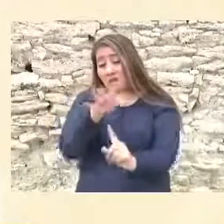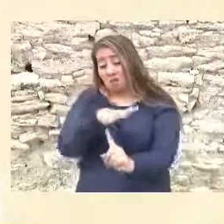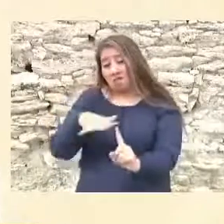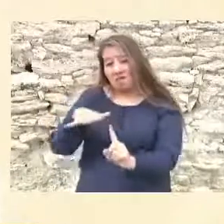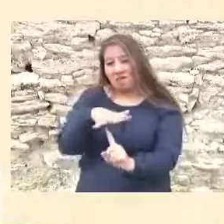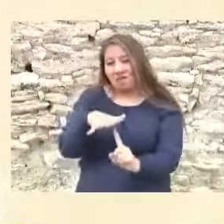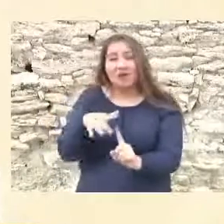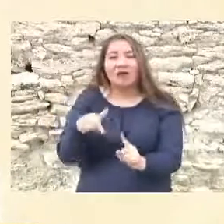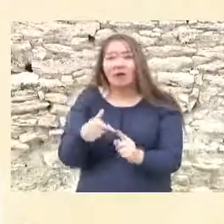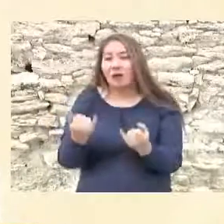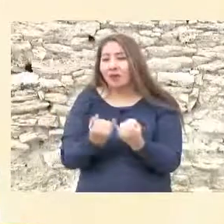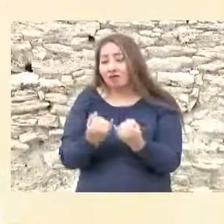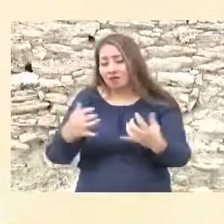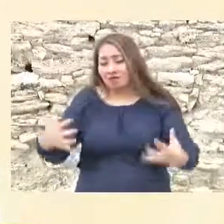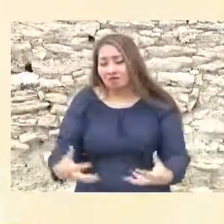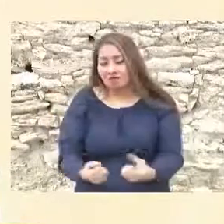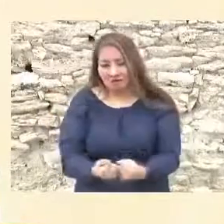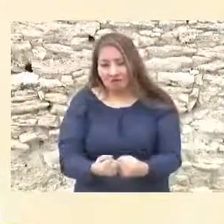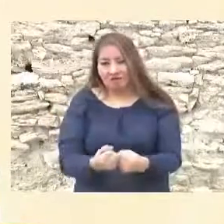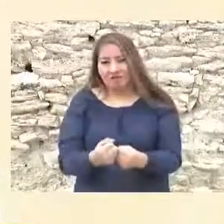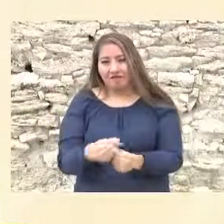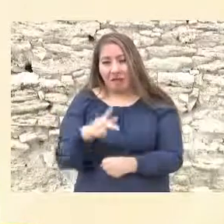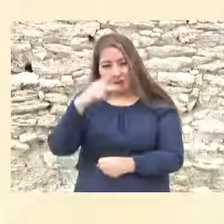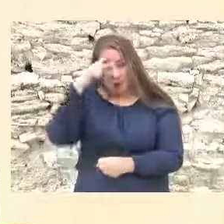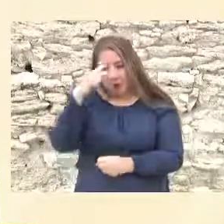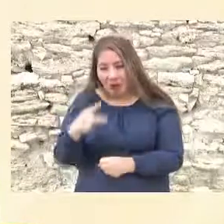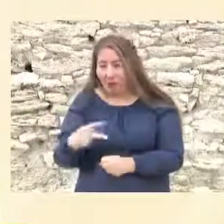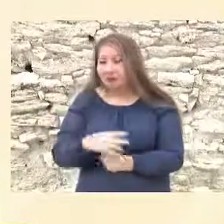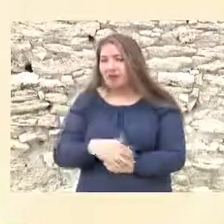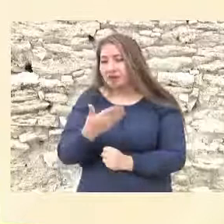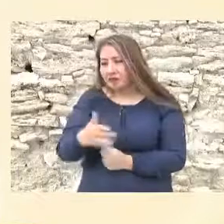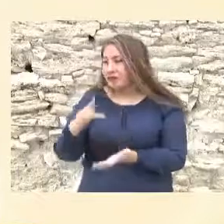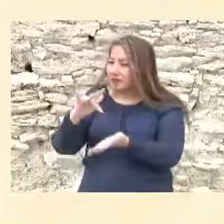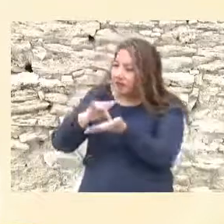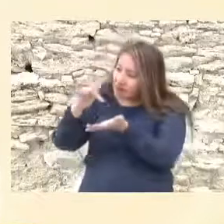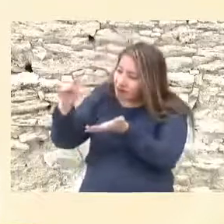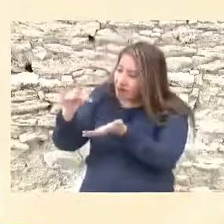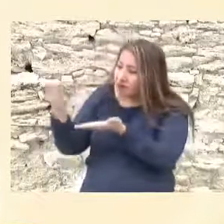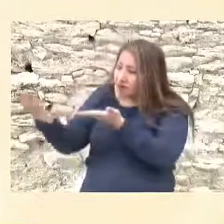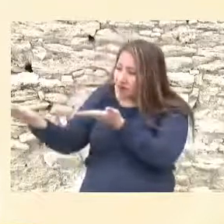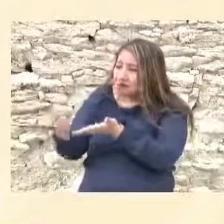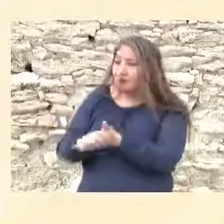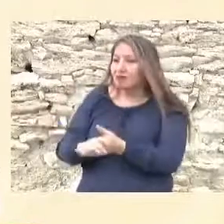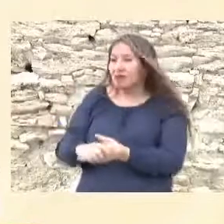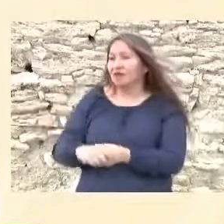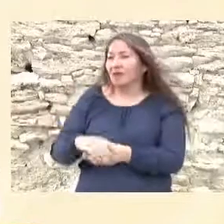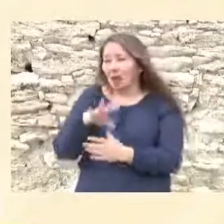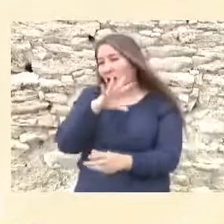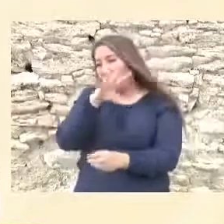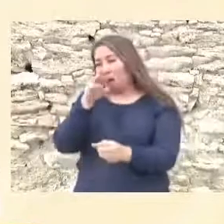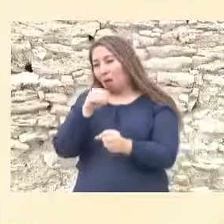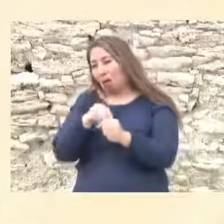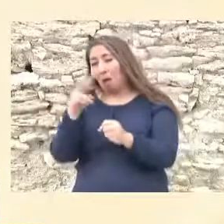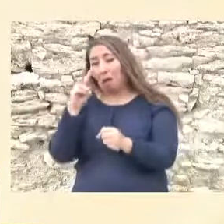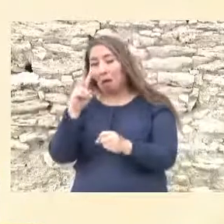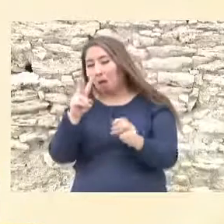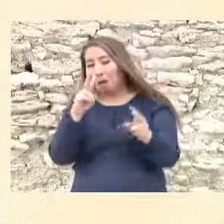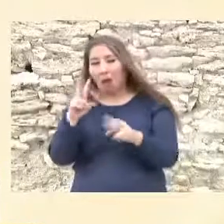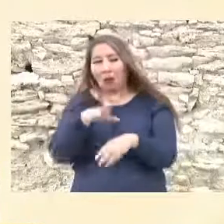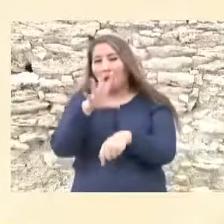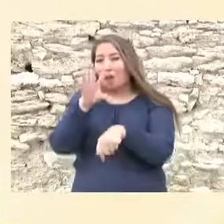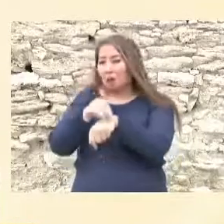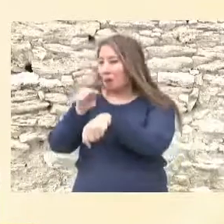es recuperar la historia de nuestro país. Señor presidente, gracias a la visión integral de su gobierno, usted nos está